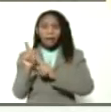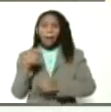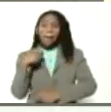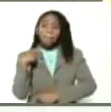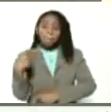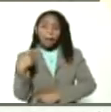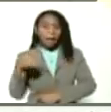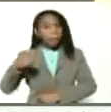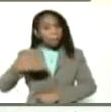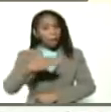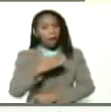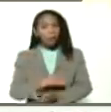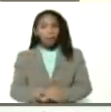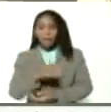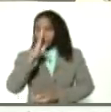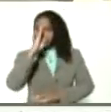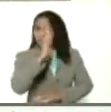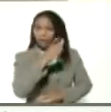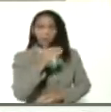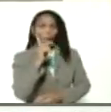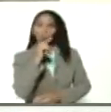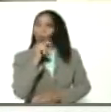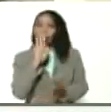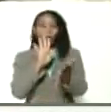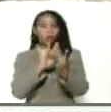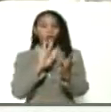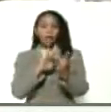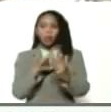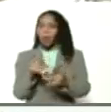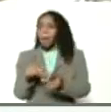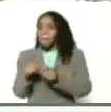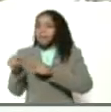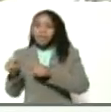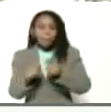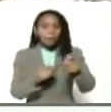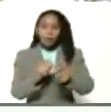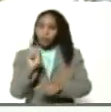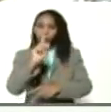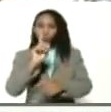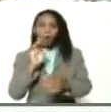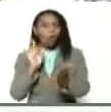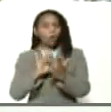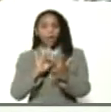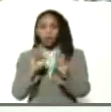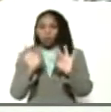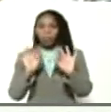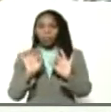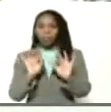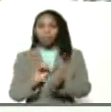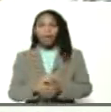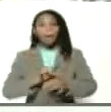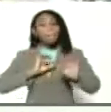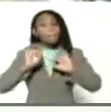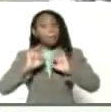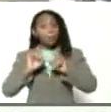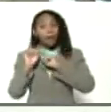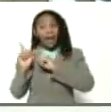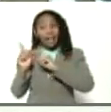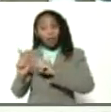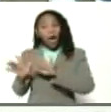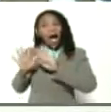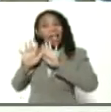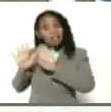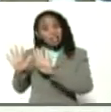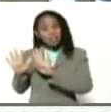el pescado directo y no hay contacto, un billete por aquí, un billete por allá, no hay contacto. Tenemos que prepararnos para que esto sea así